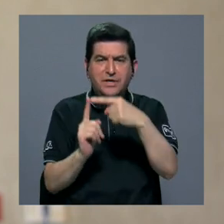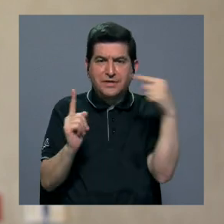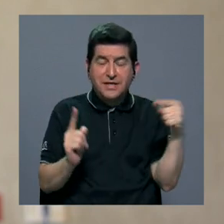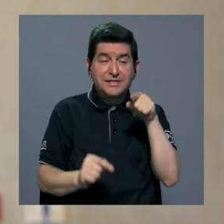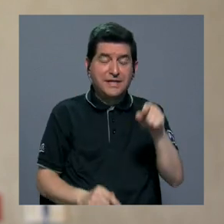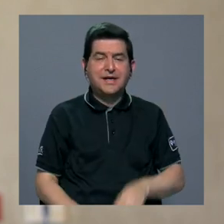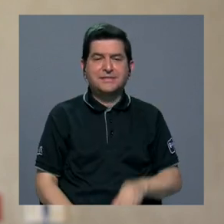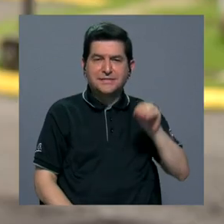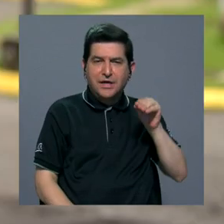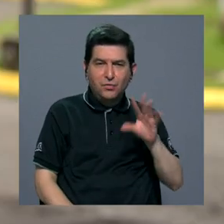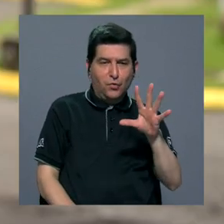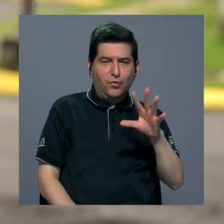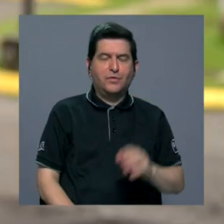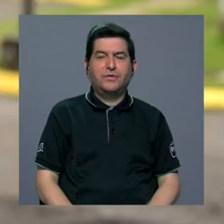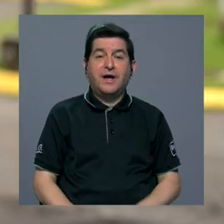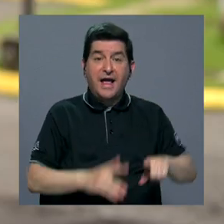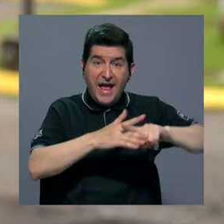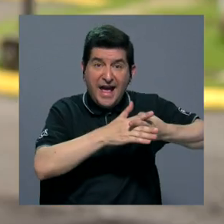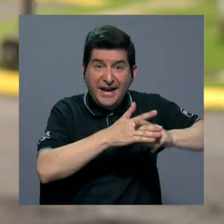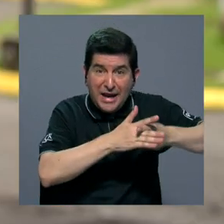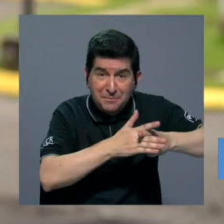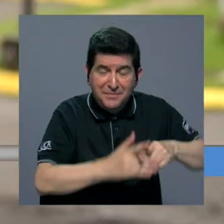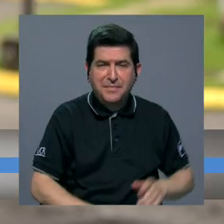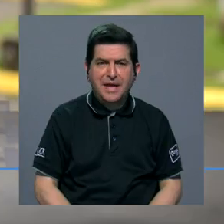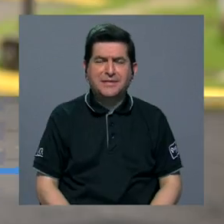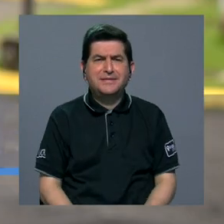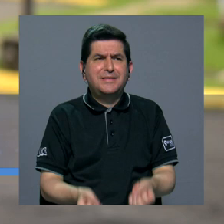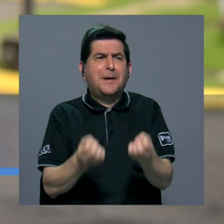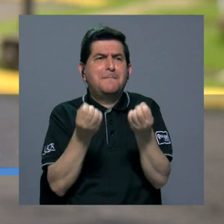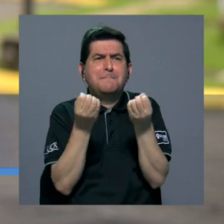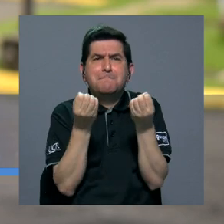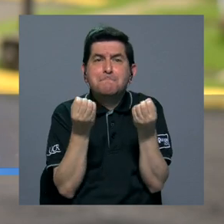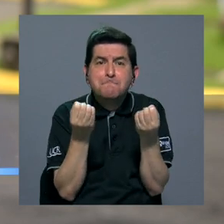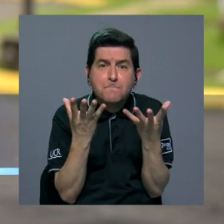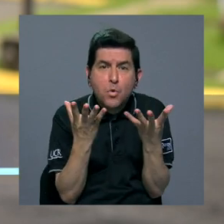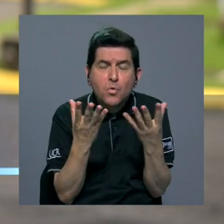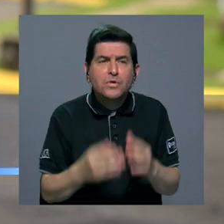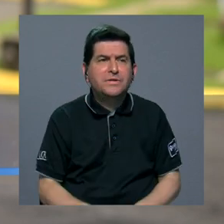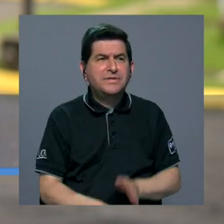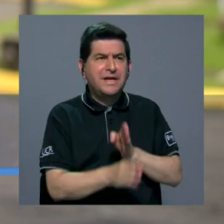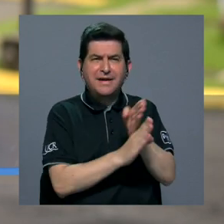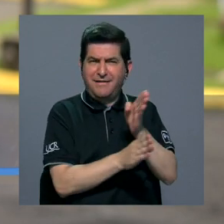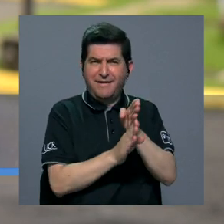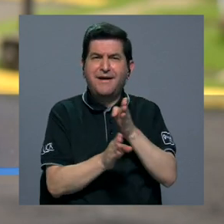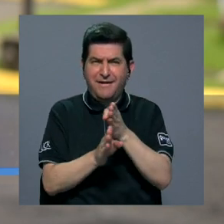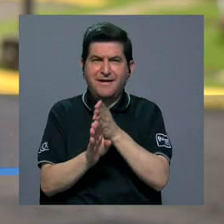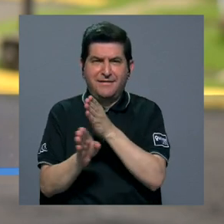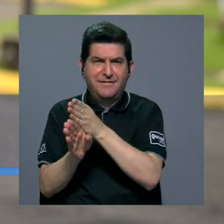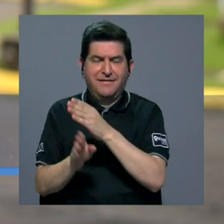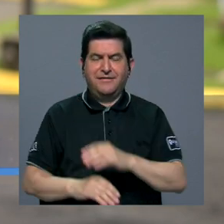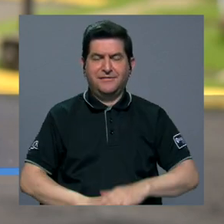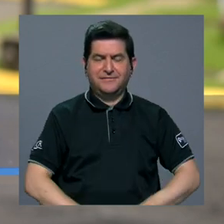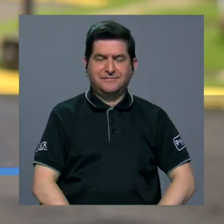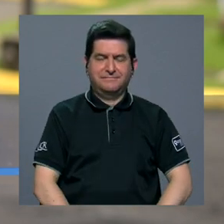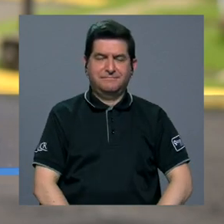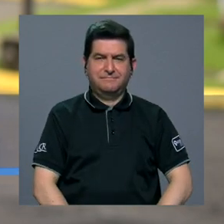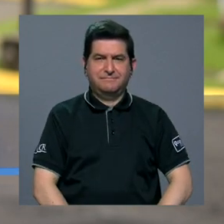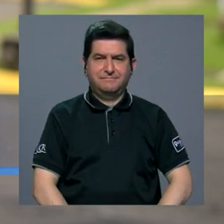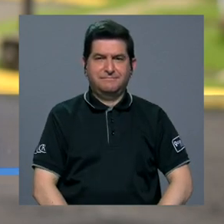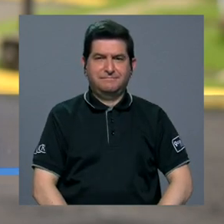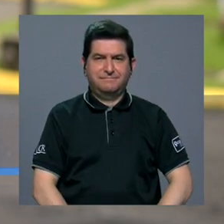partir del láser. Esta herramienta es una herramienta que abarca un área multidisciplinar.